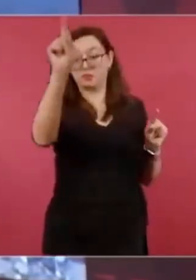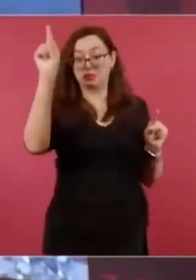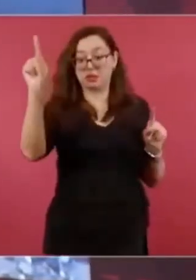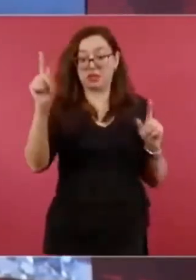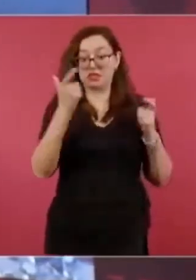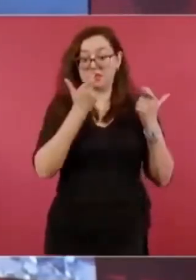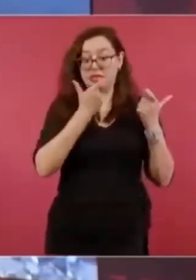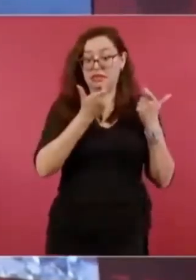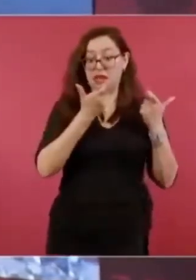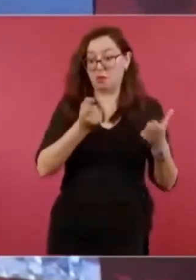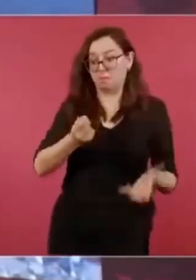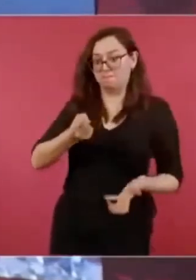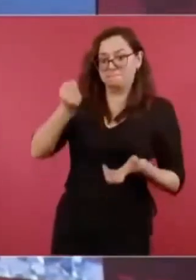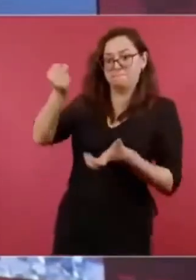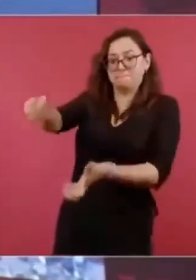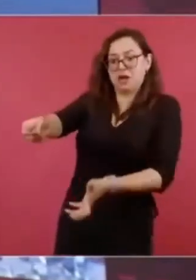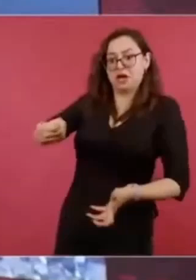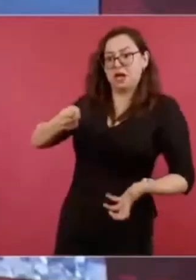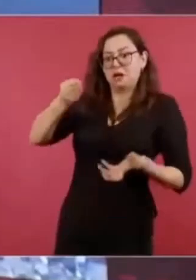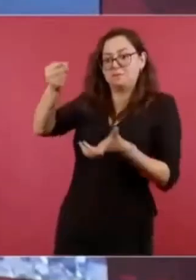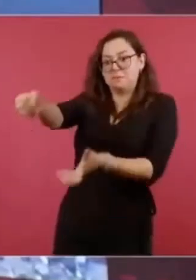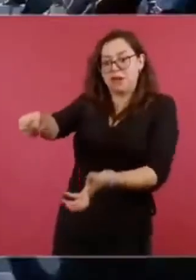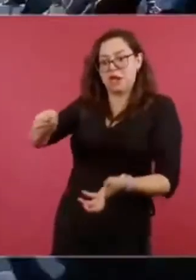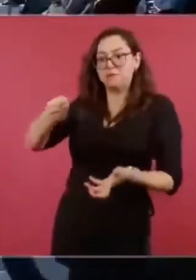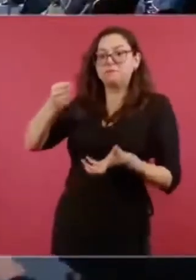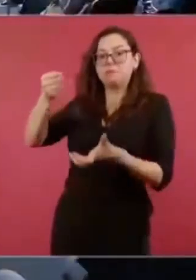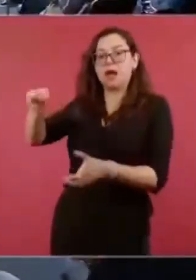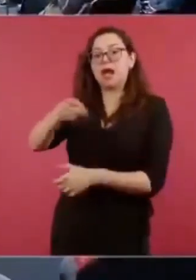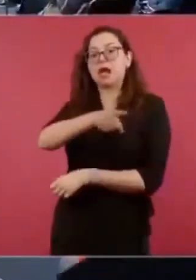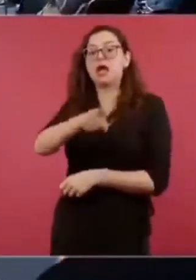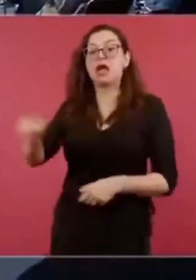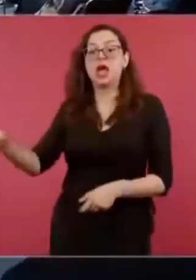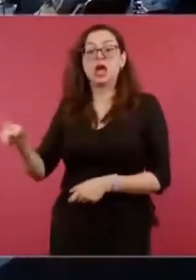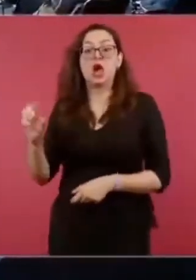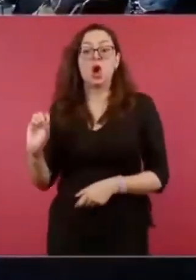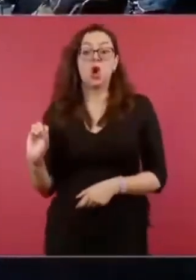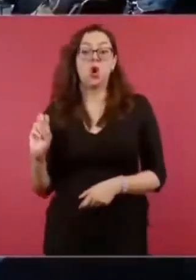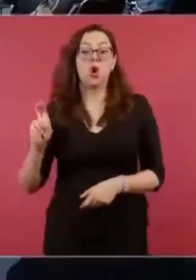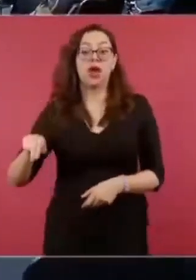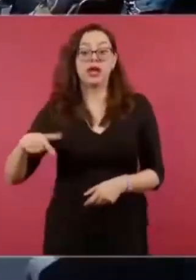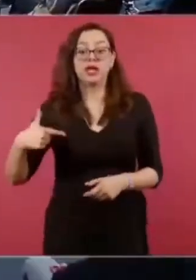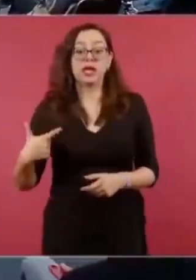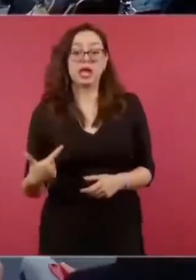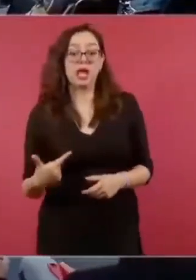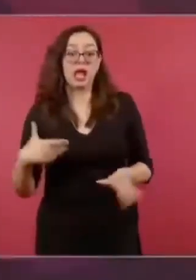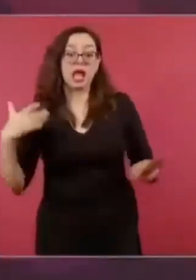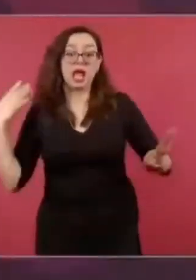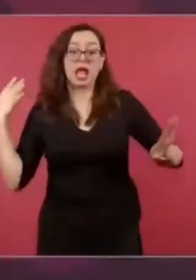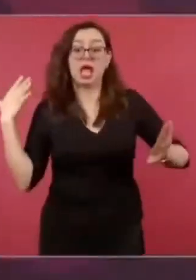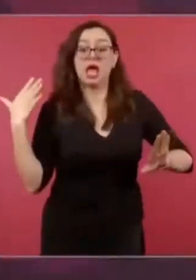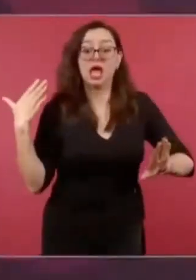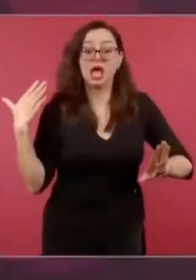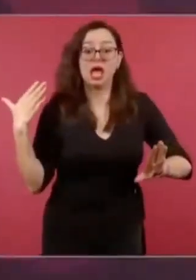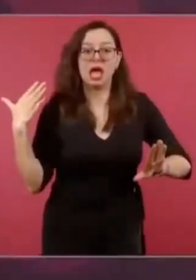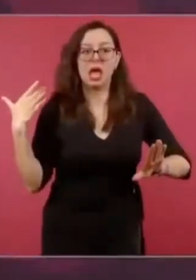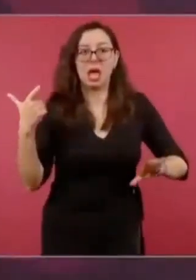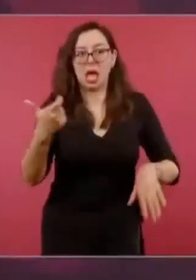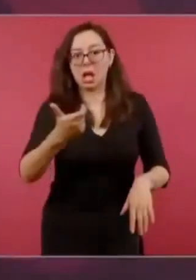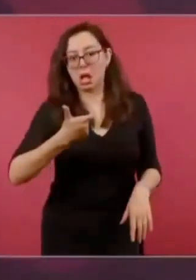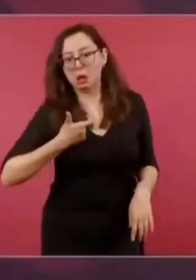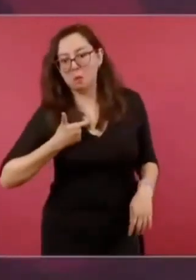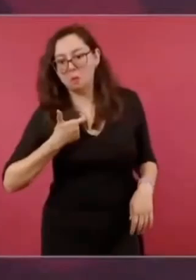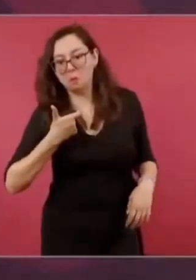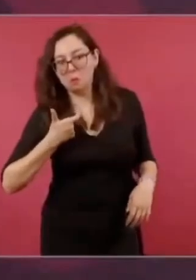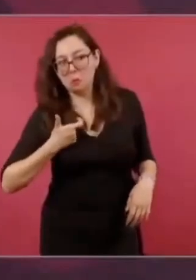cooptan a grupos supuestamente